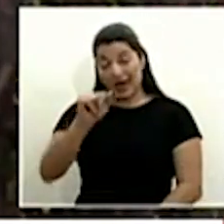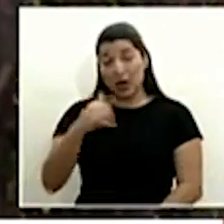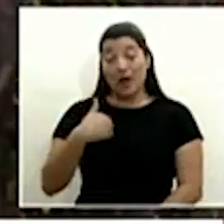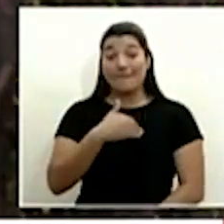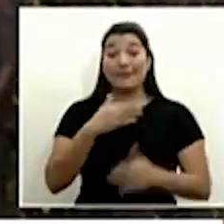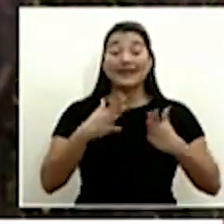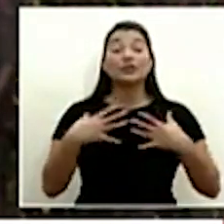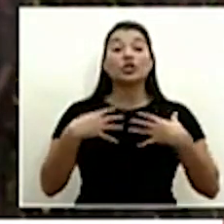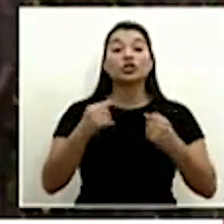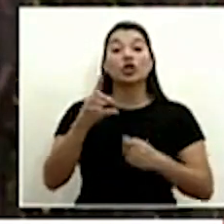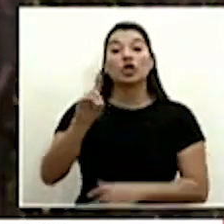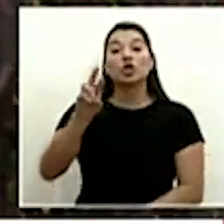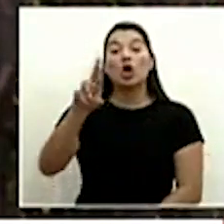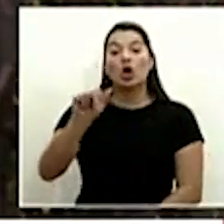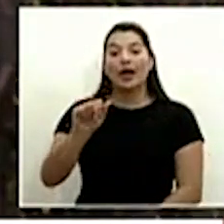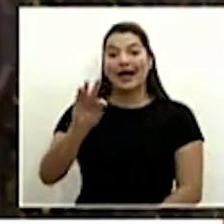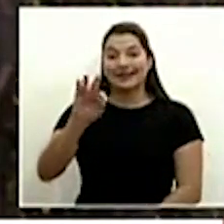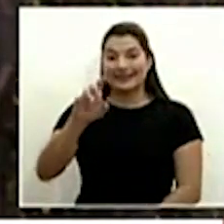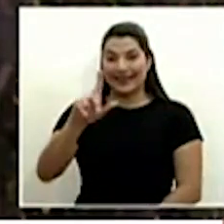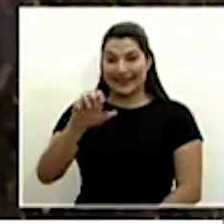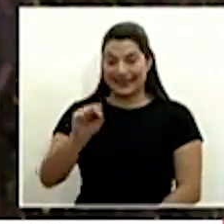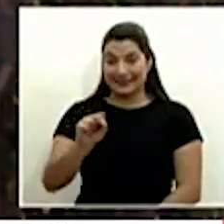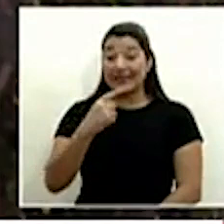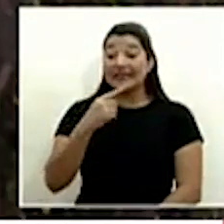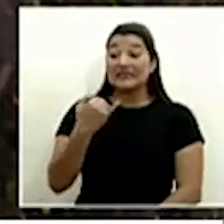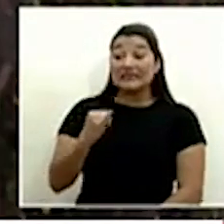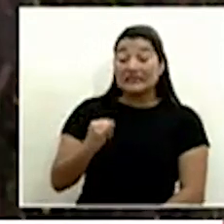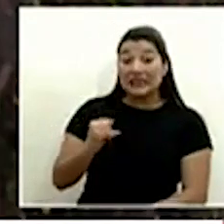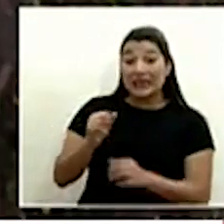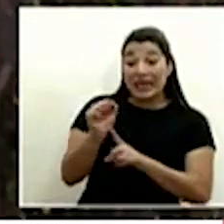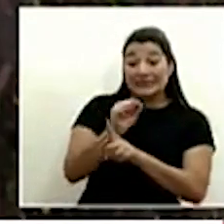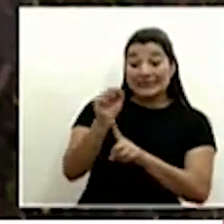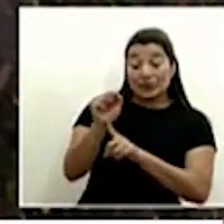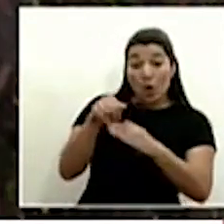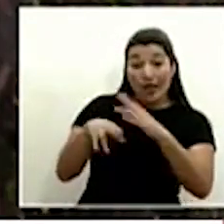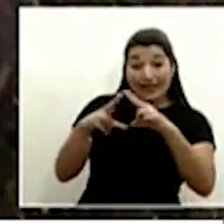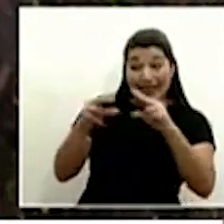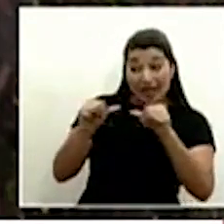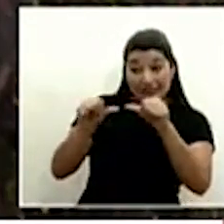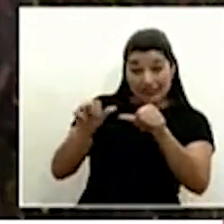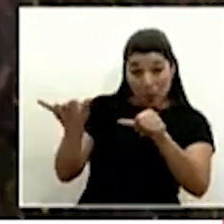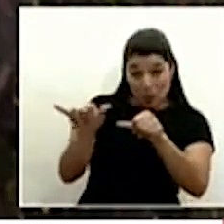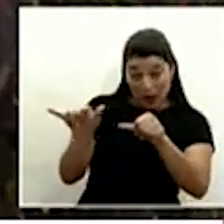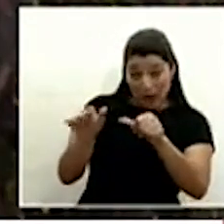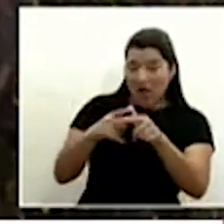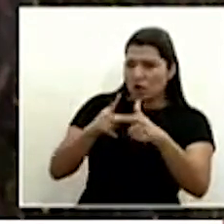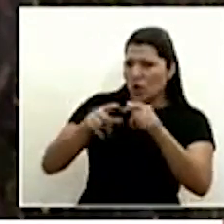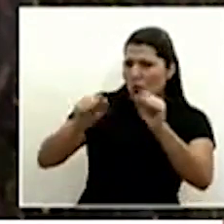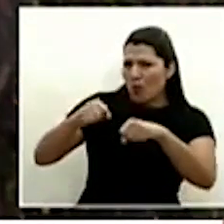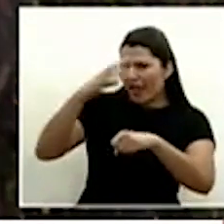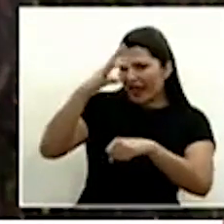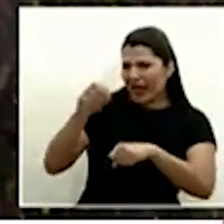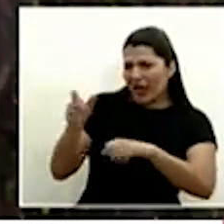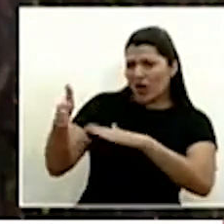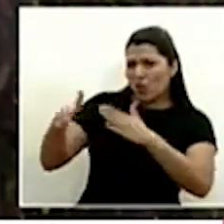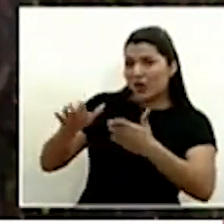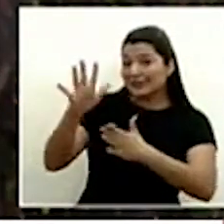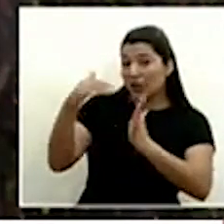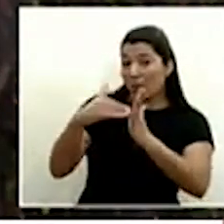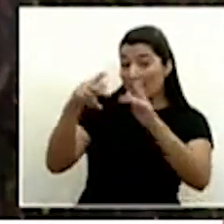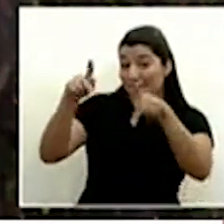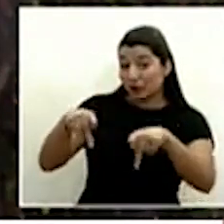Dora Teles indicó que de mantenerse la situación en Nicaragua que están manejando hoy ellos podrían contabilizar cinco mil muertes en menos de un mes